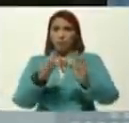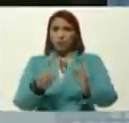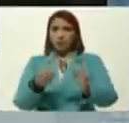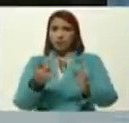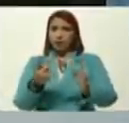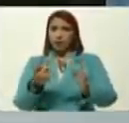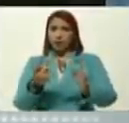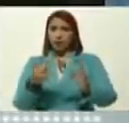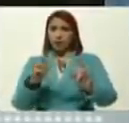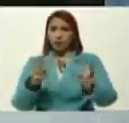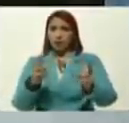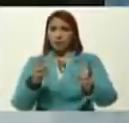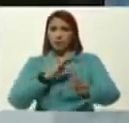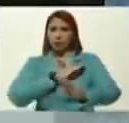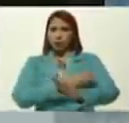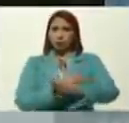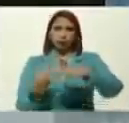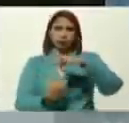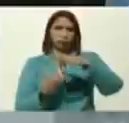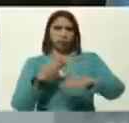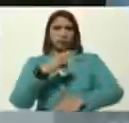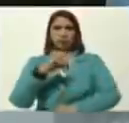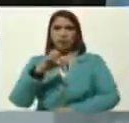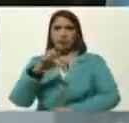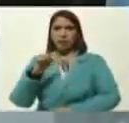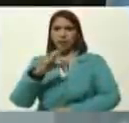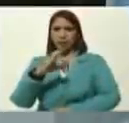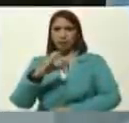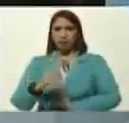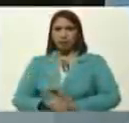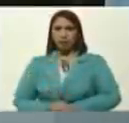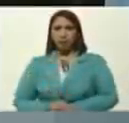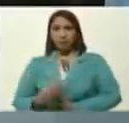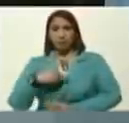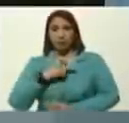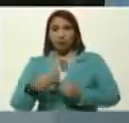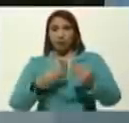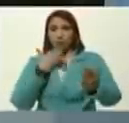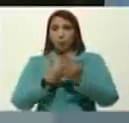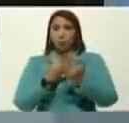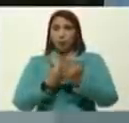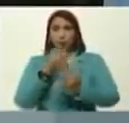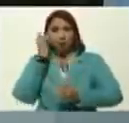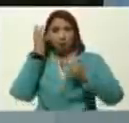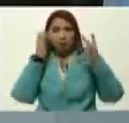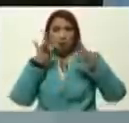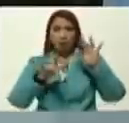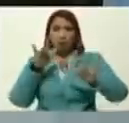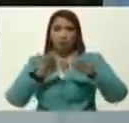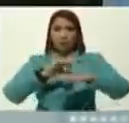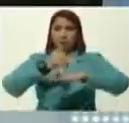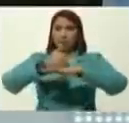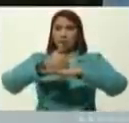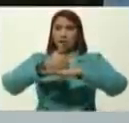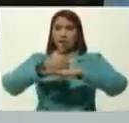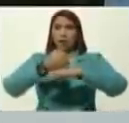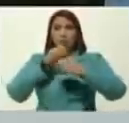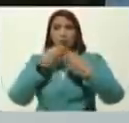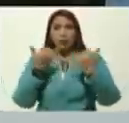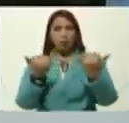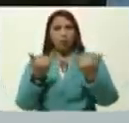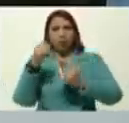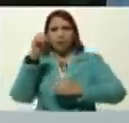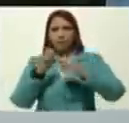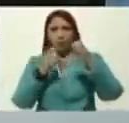el fortalecimiento, institucional, de la celada, hicimos una propuesta, para crear una secretaría general, bueno, ahora se